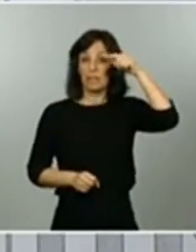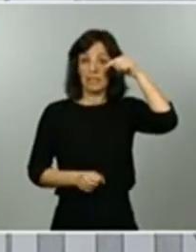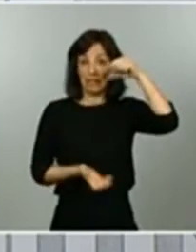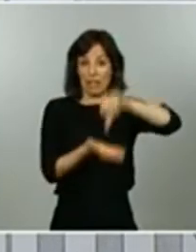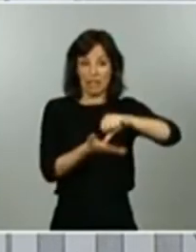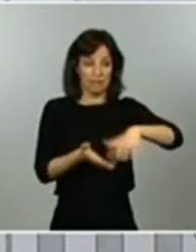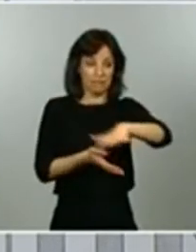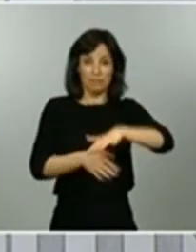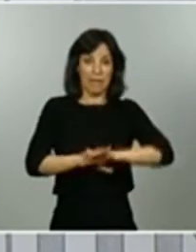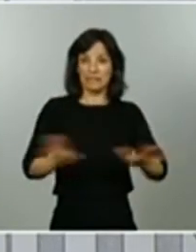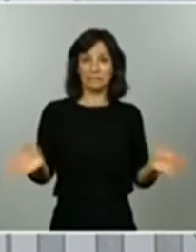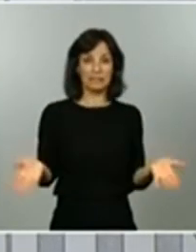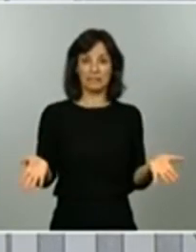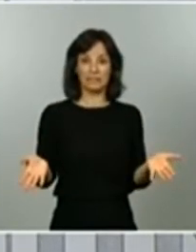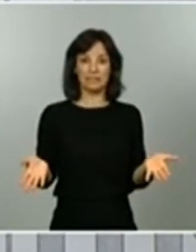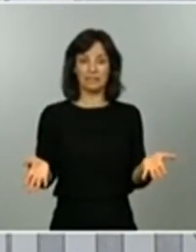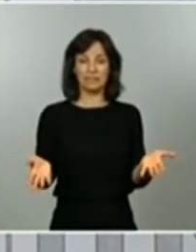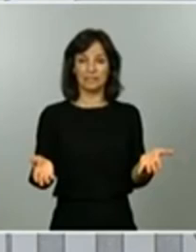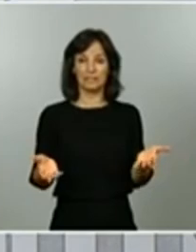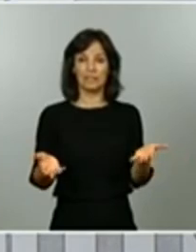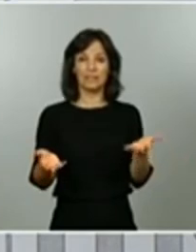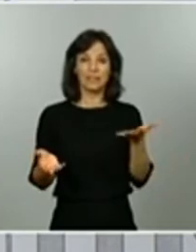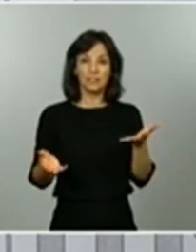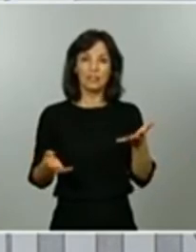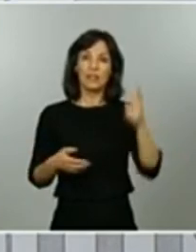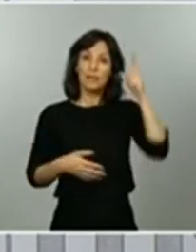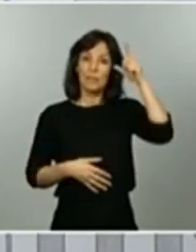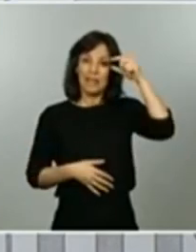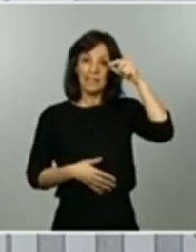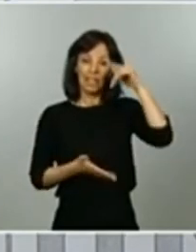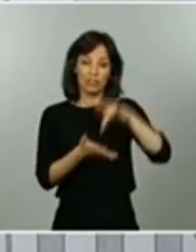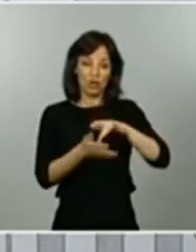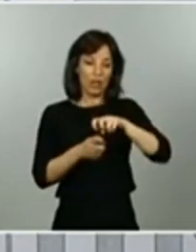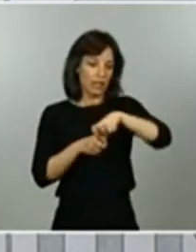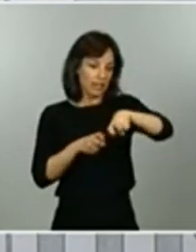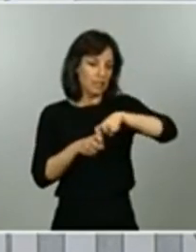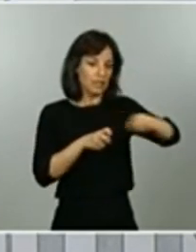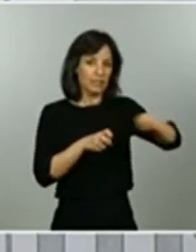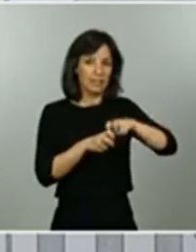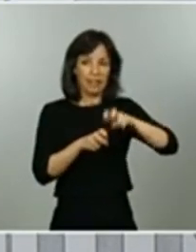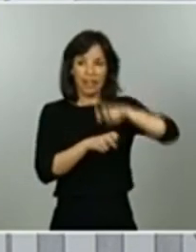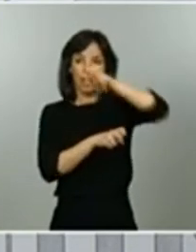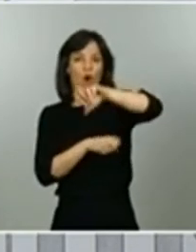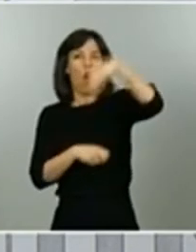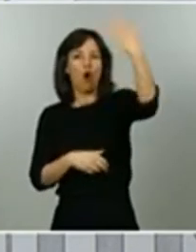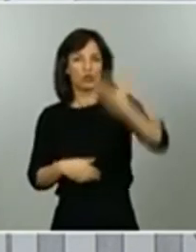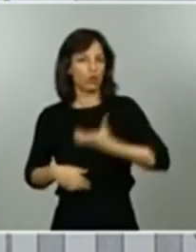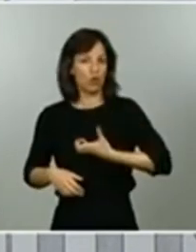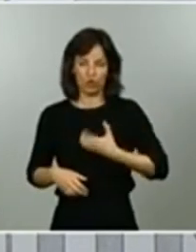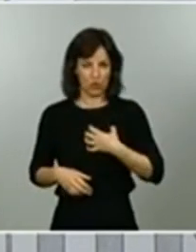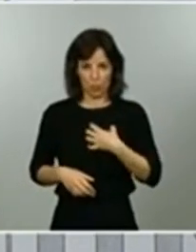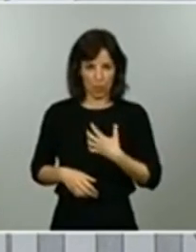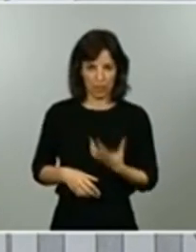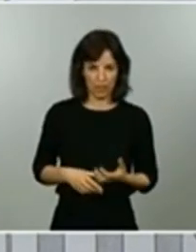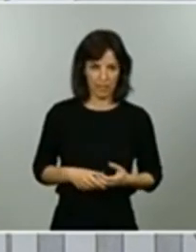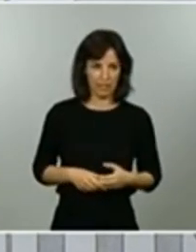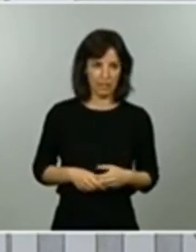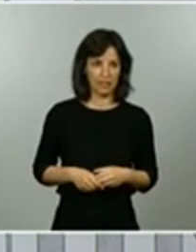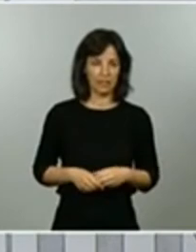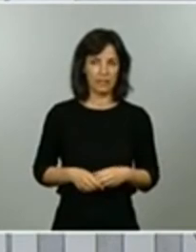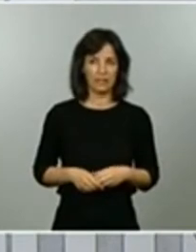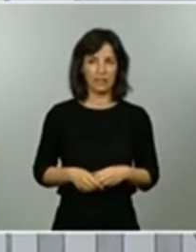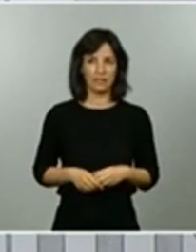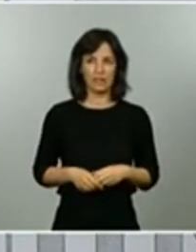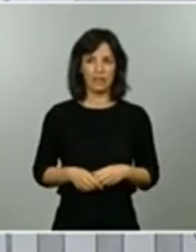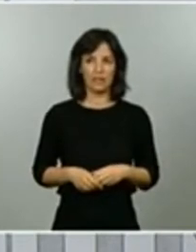la movilidad tiene que contenerse en el interior de esta unidad territorial en referencia a los comentarios que ha hecho usted del